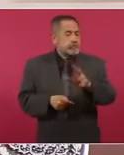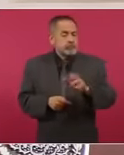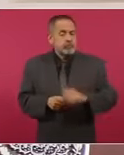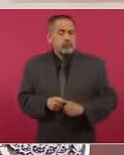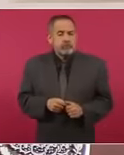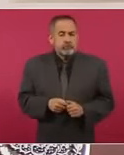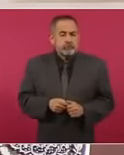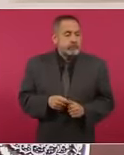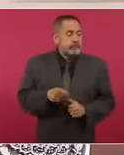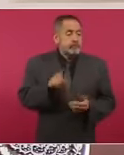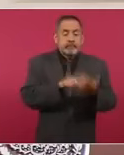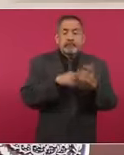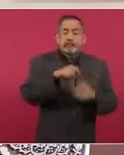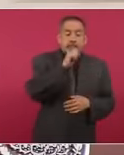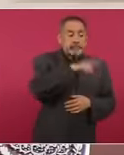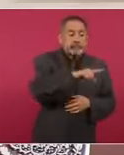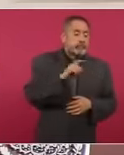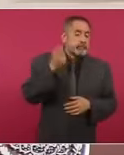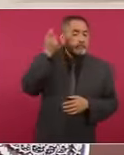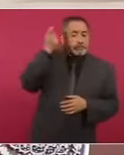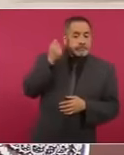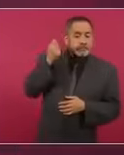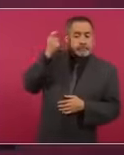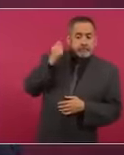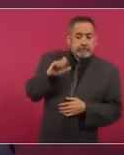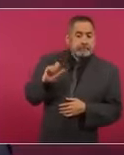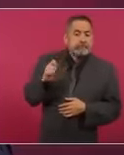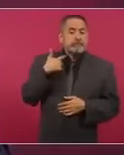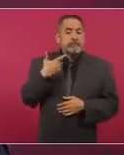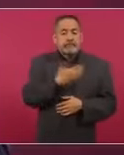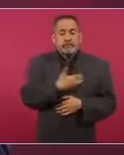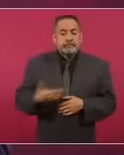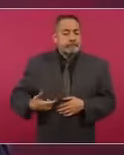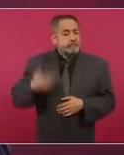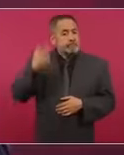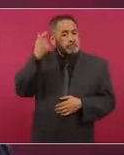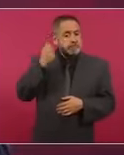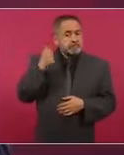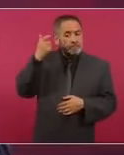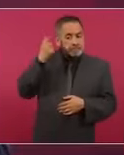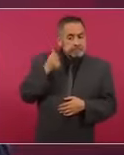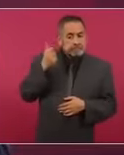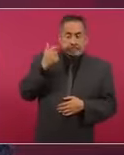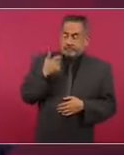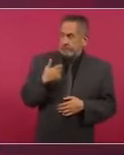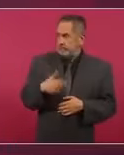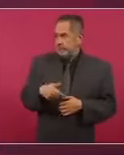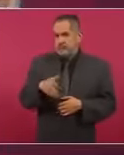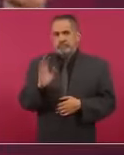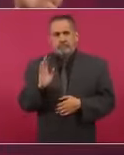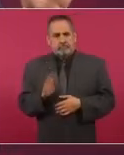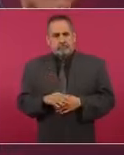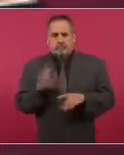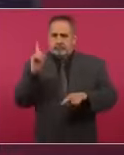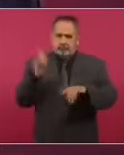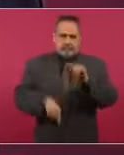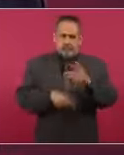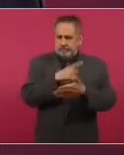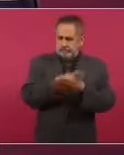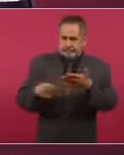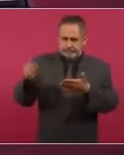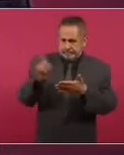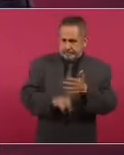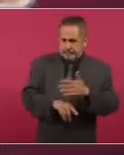de pensión los expresidentes, que eso ya se canceló. Pero